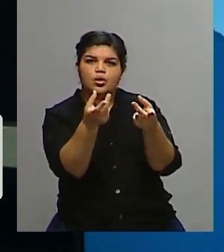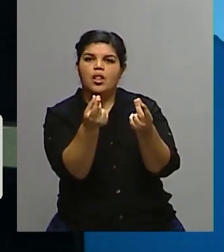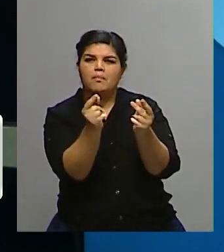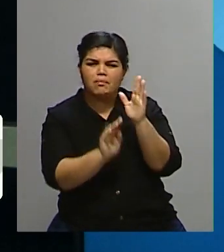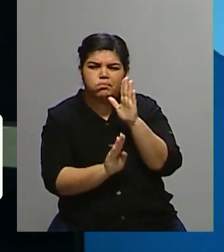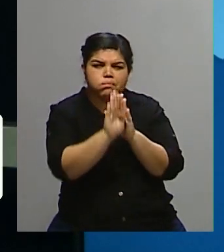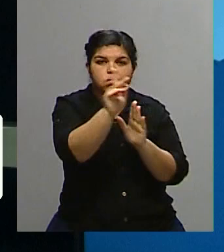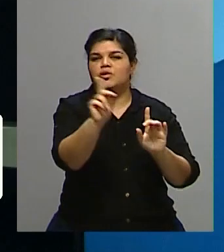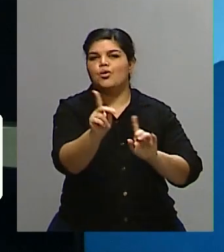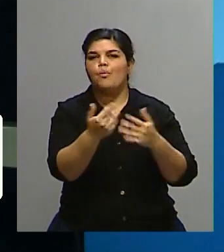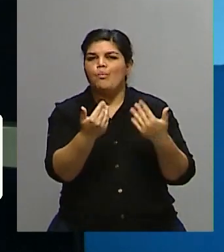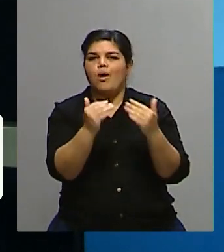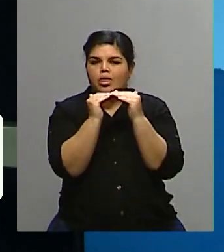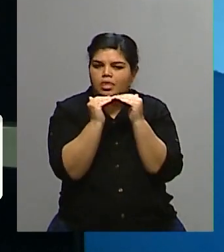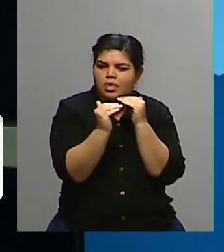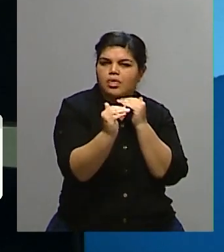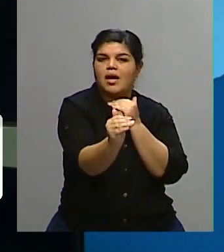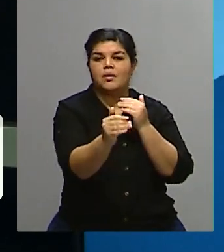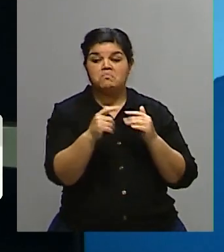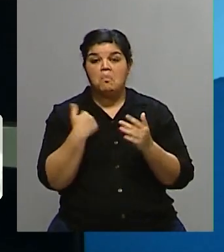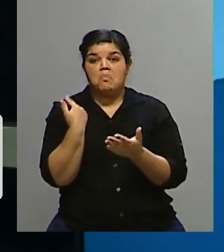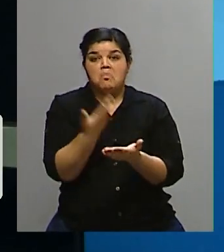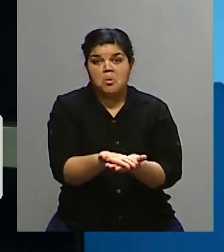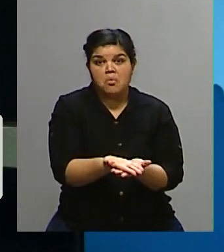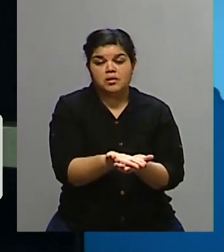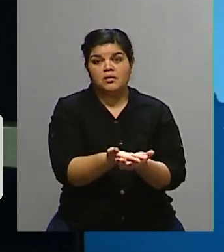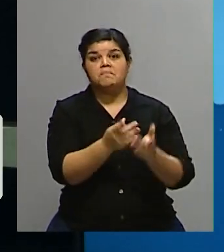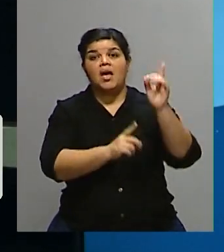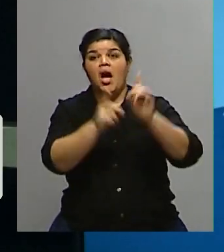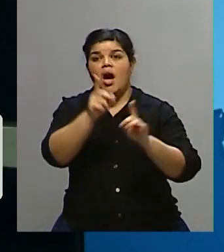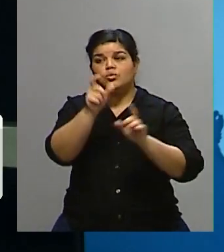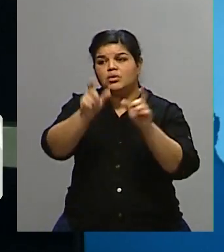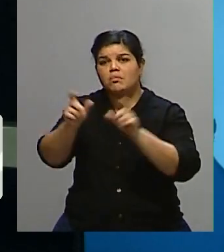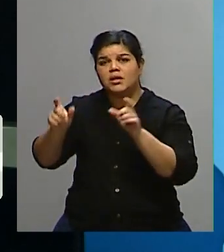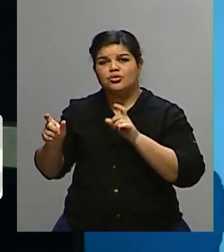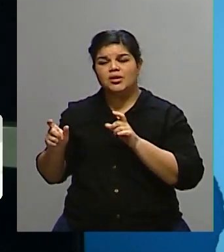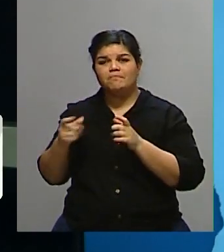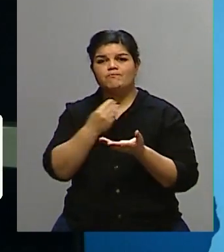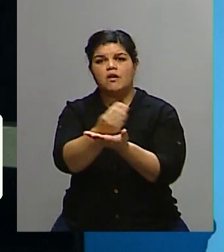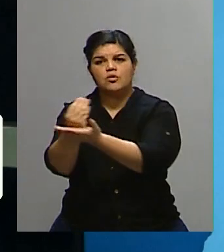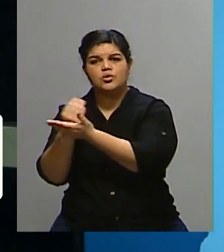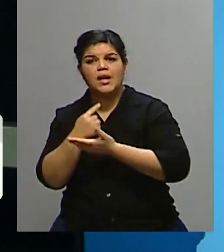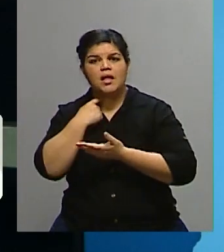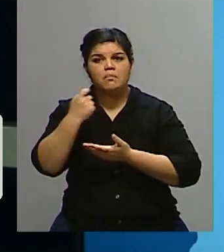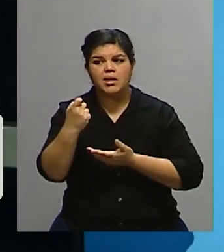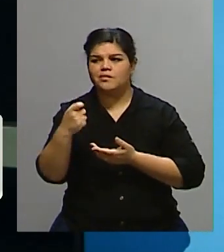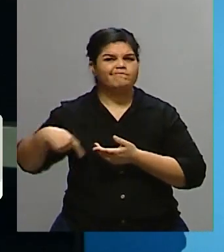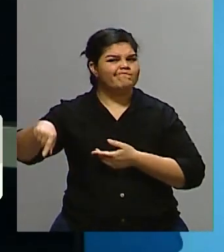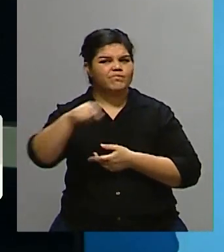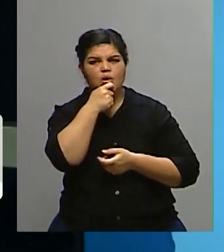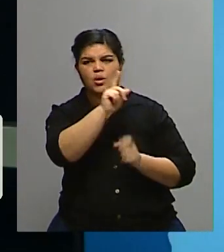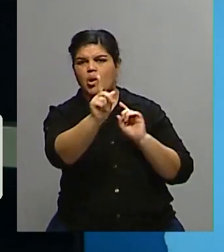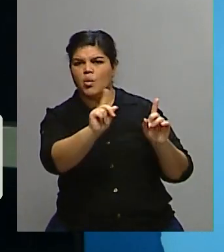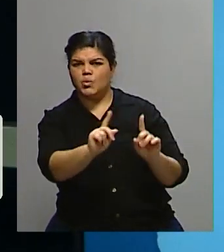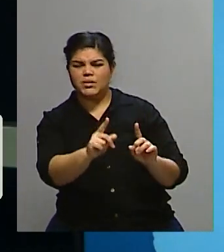que se viene proponiendo y que muchos, como decíamos, entienden que no es lo que deberían hacer. Porque hay una